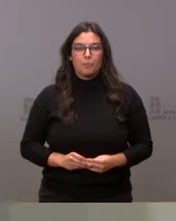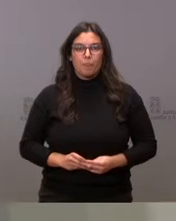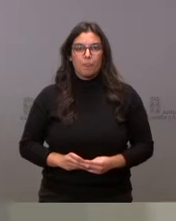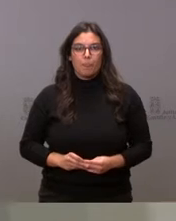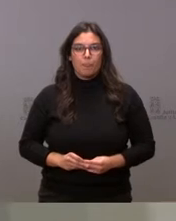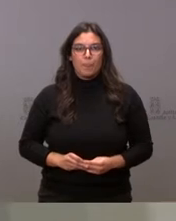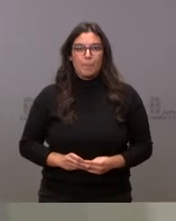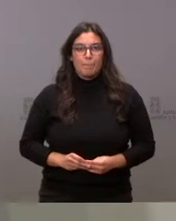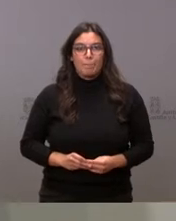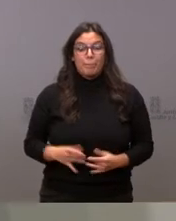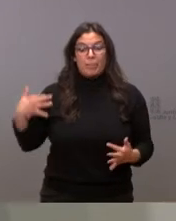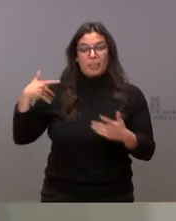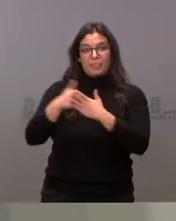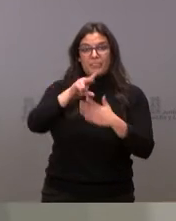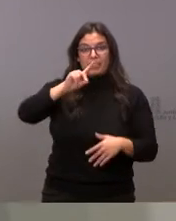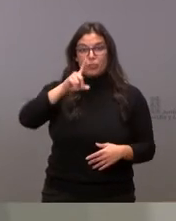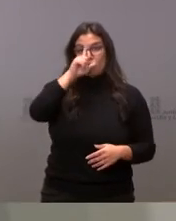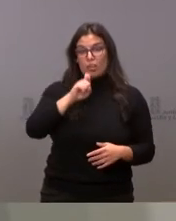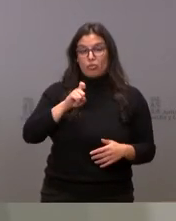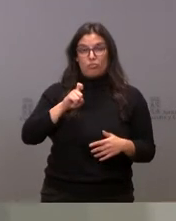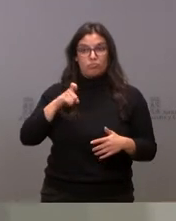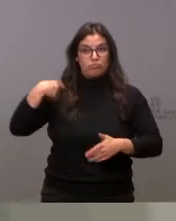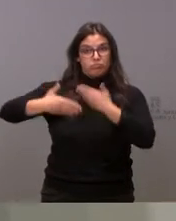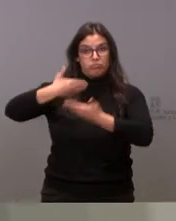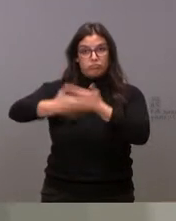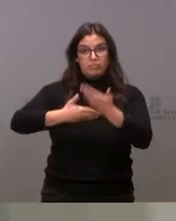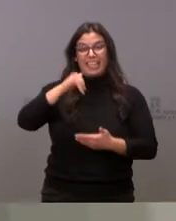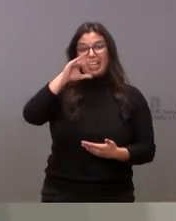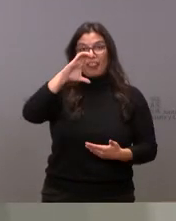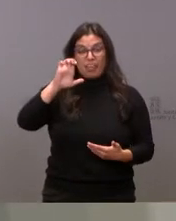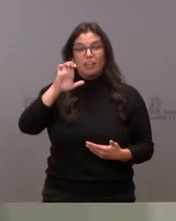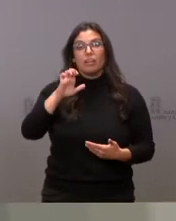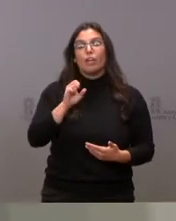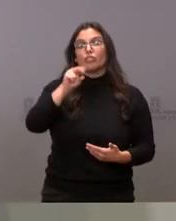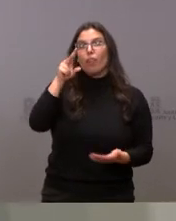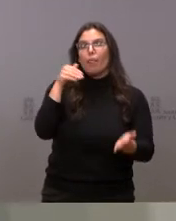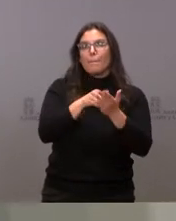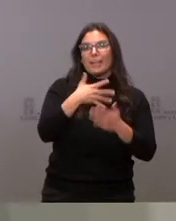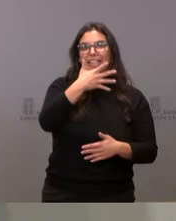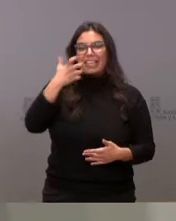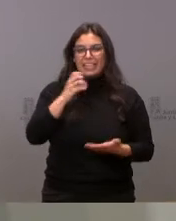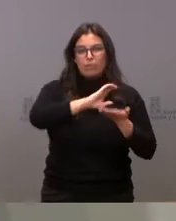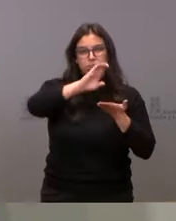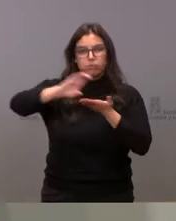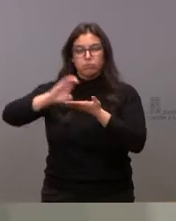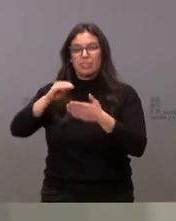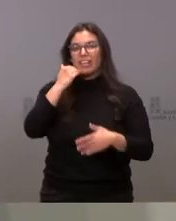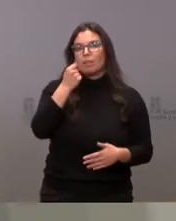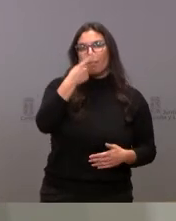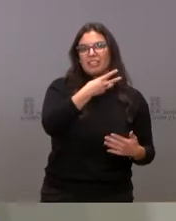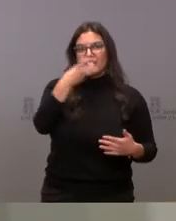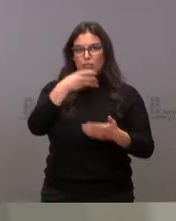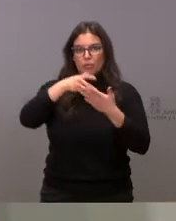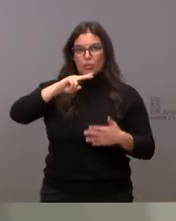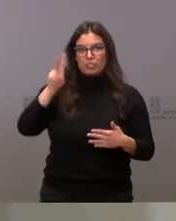últimos 21 años de funcionamiento del ICE, más de 12.500 operaciones por importe cercano a 1.300 millones de euros